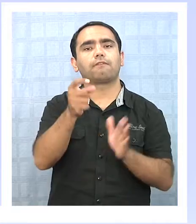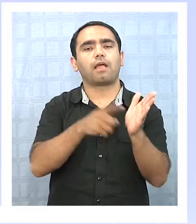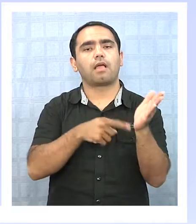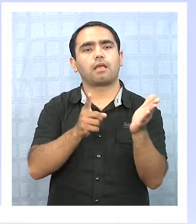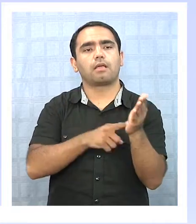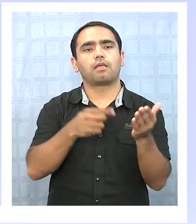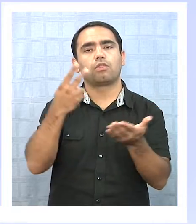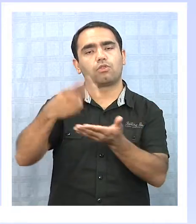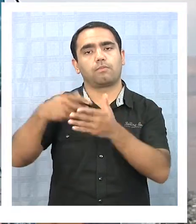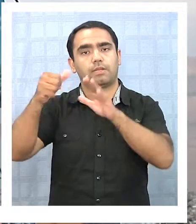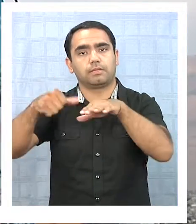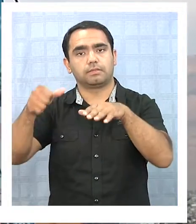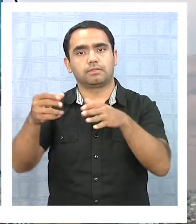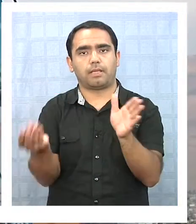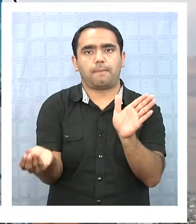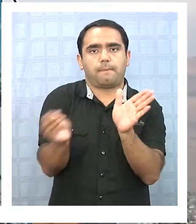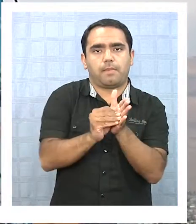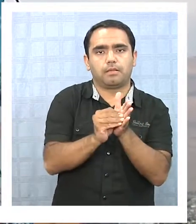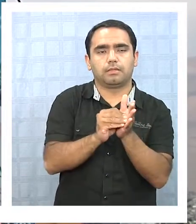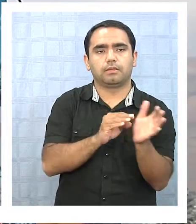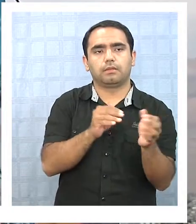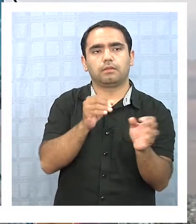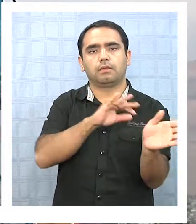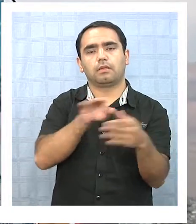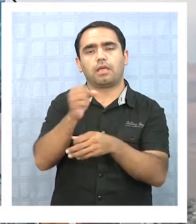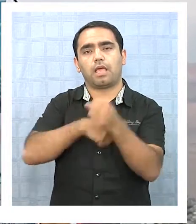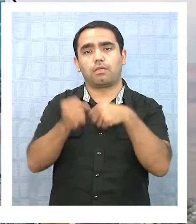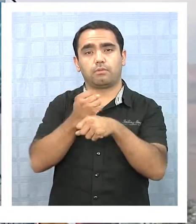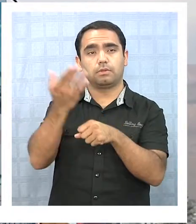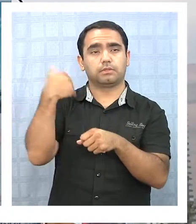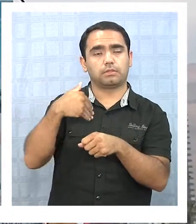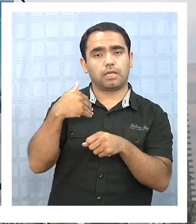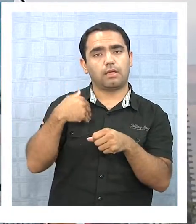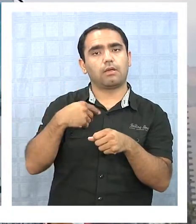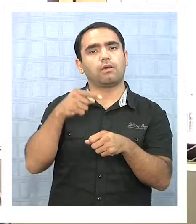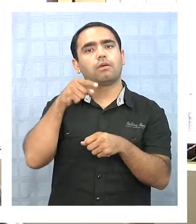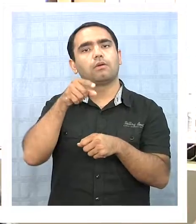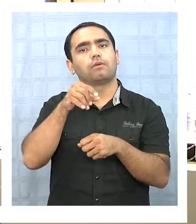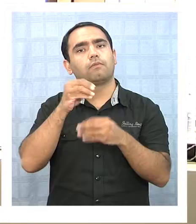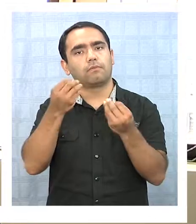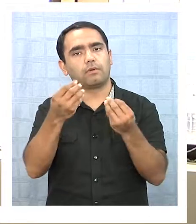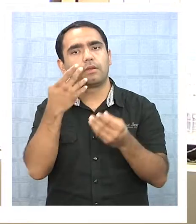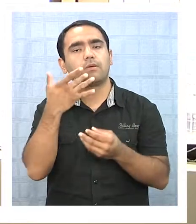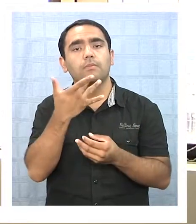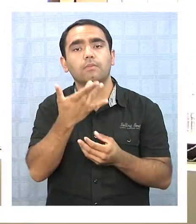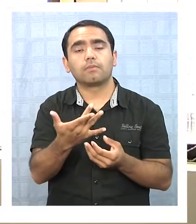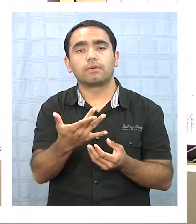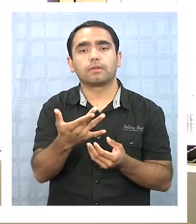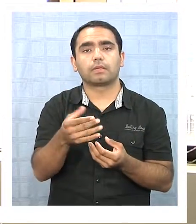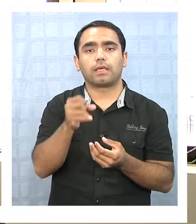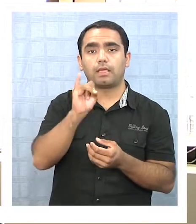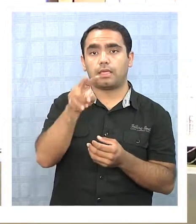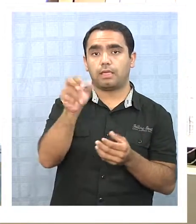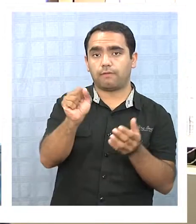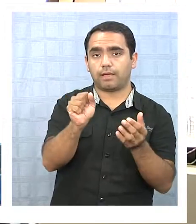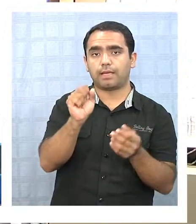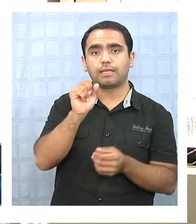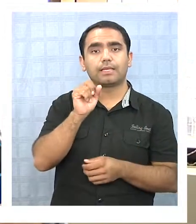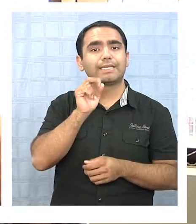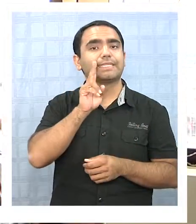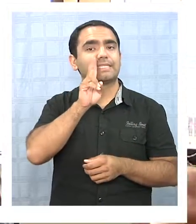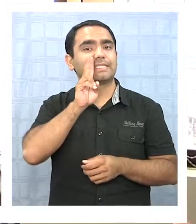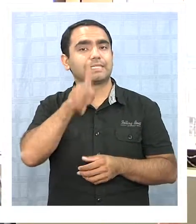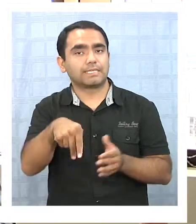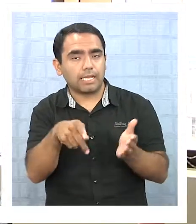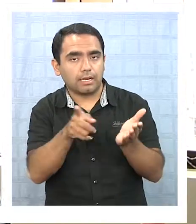del IVA, a contar de 2016. El año pasado fue muy bueno, y a principios de este año también, porque aún quedaba el tema del IVA. Eso